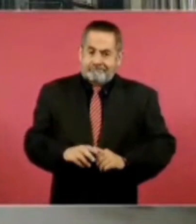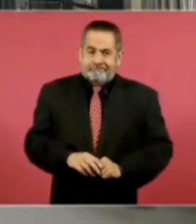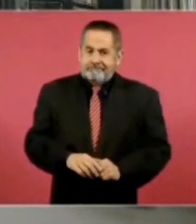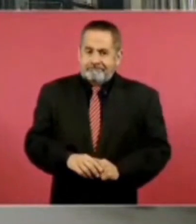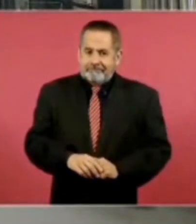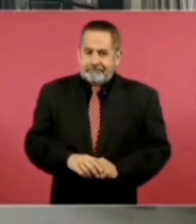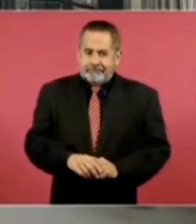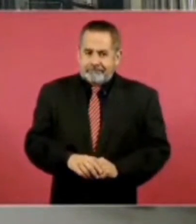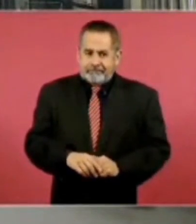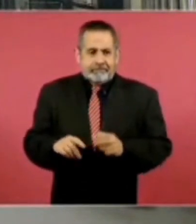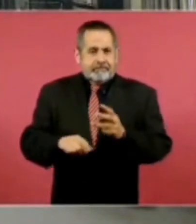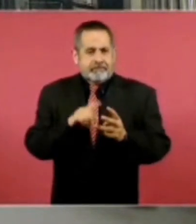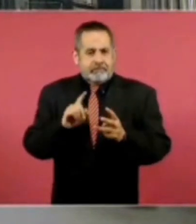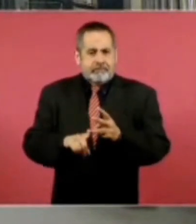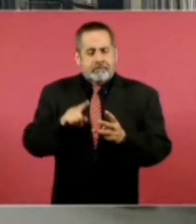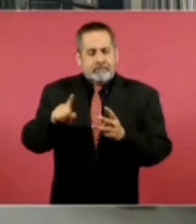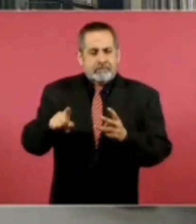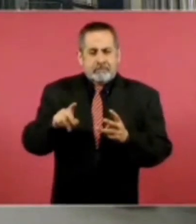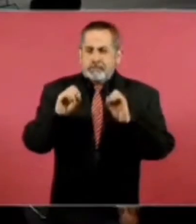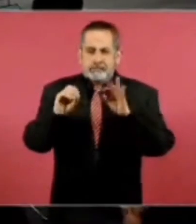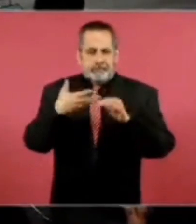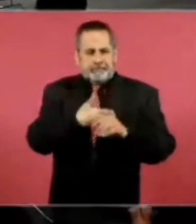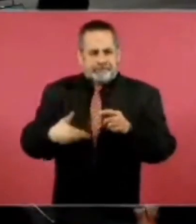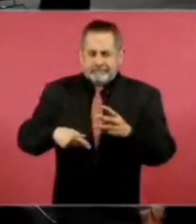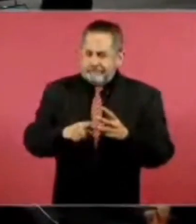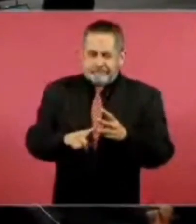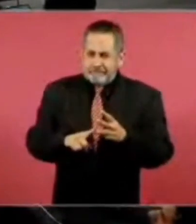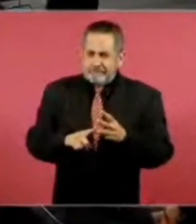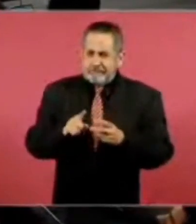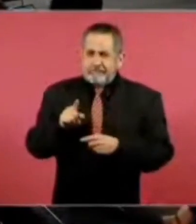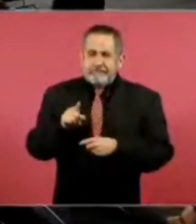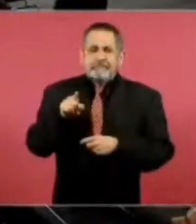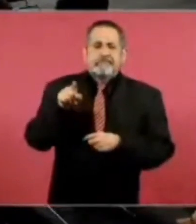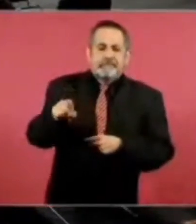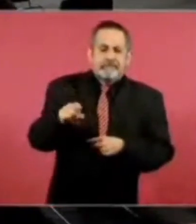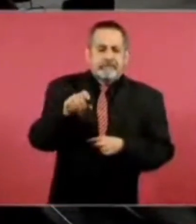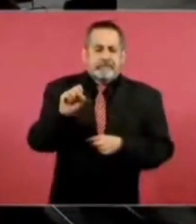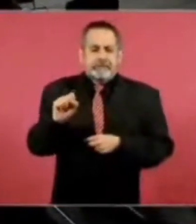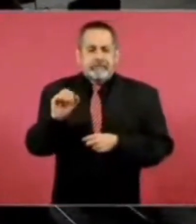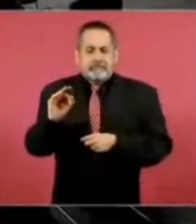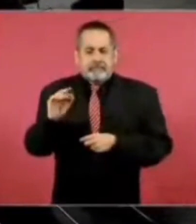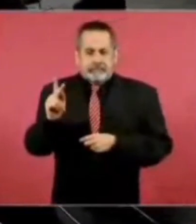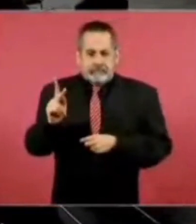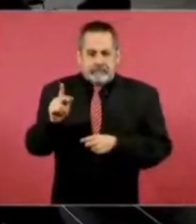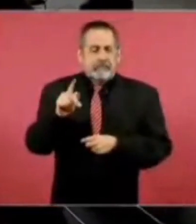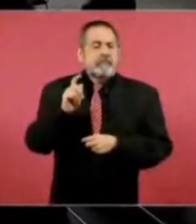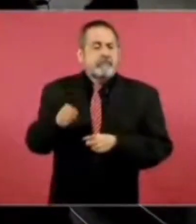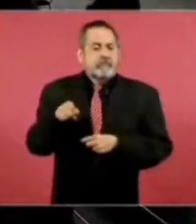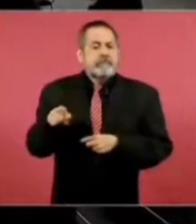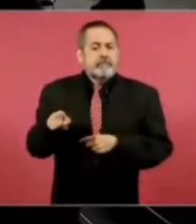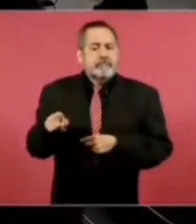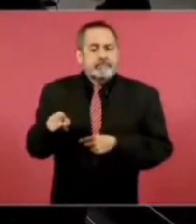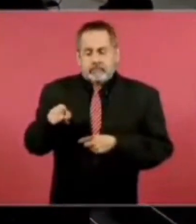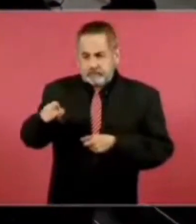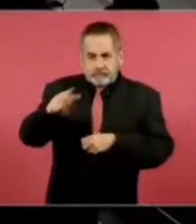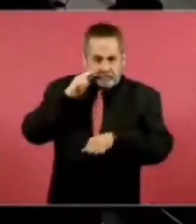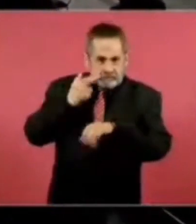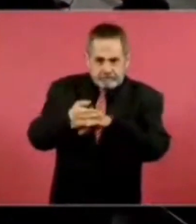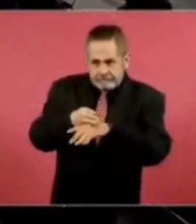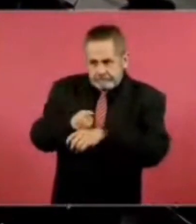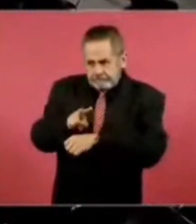o en Presidencia, pero es en la Secretaría de la Función Pública, que ese es su trabajo,